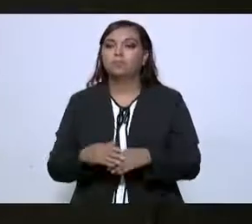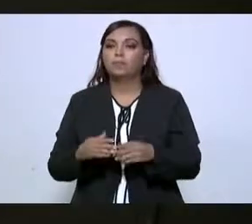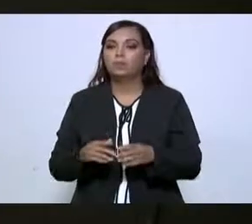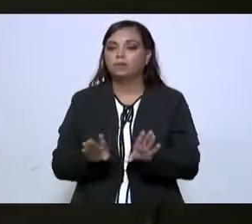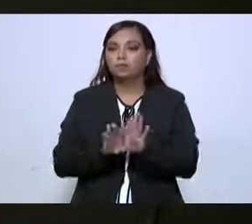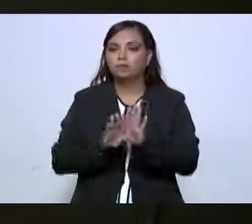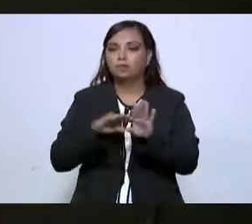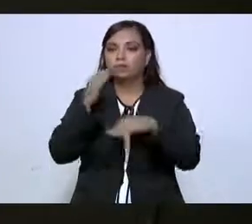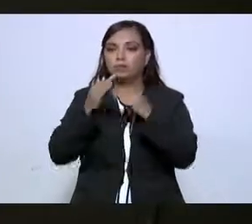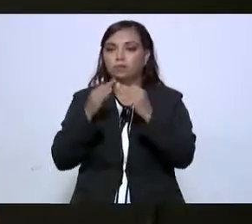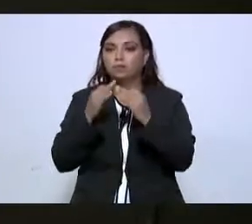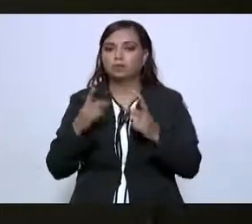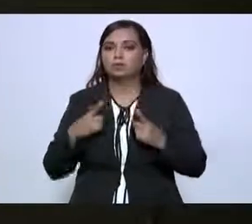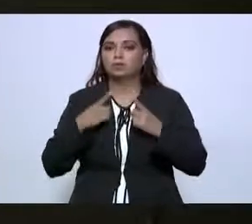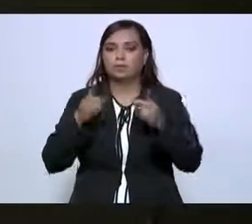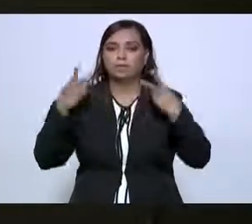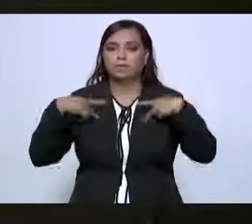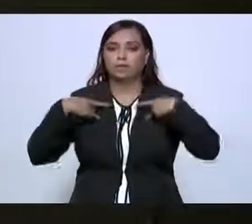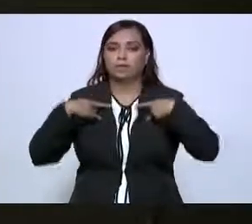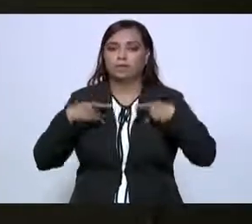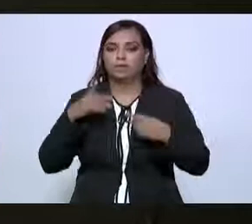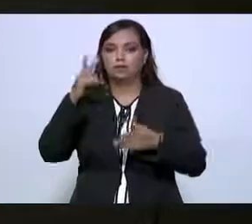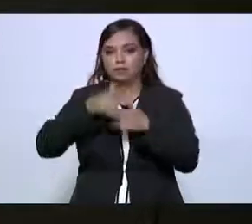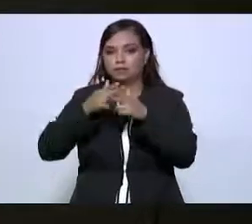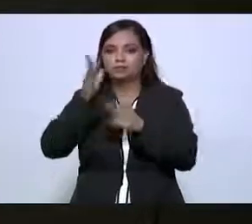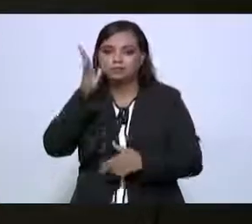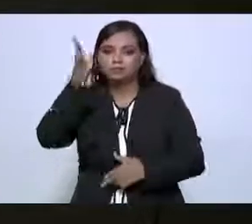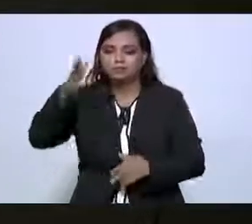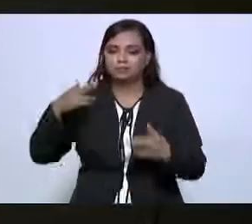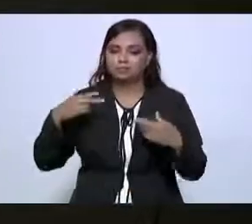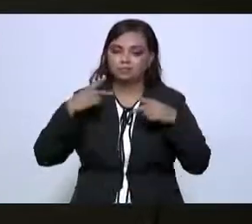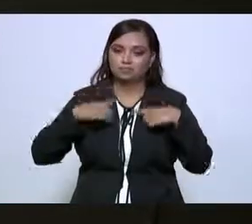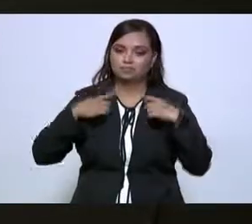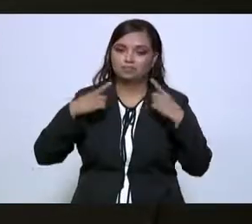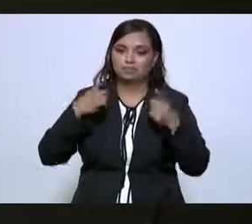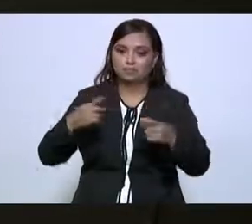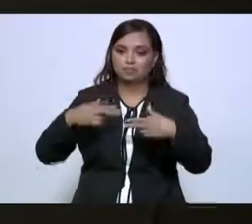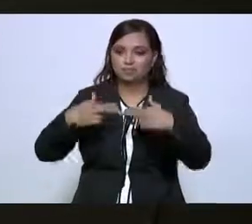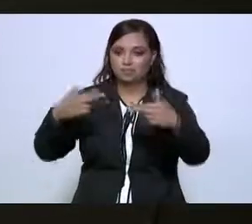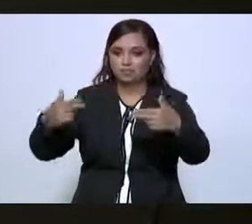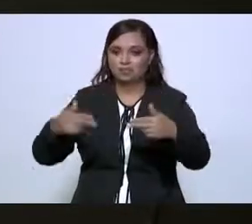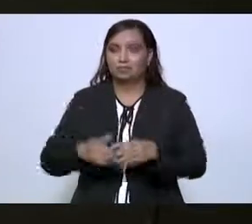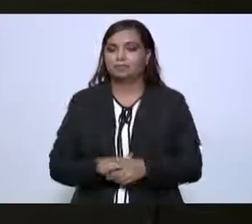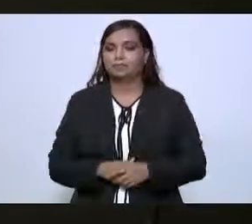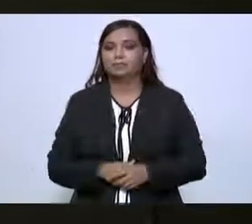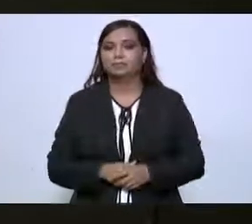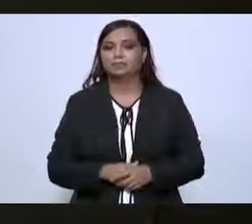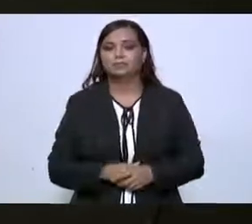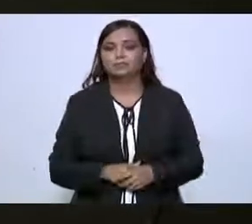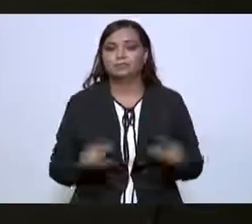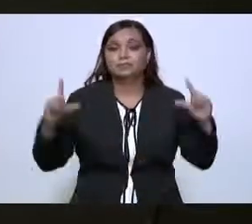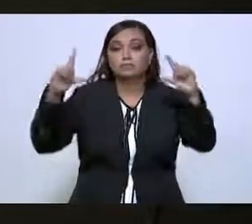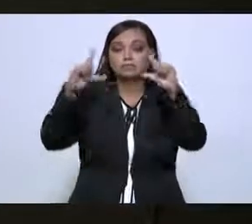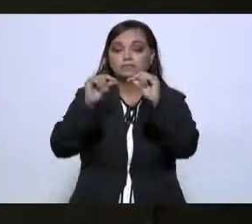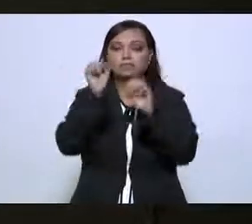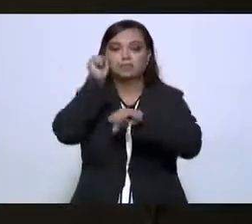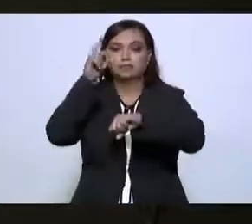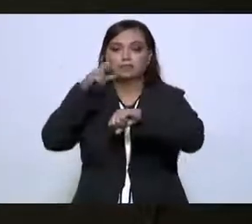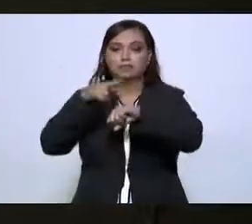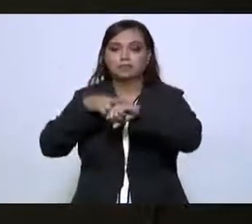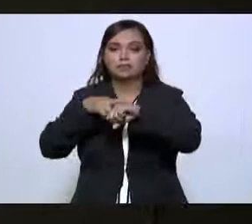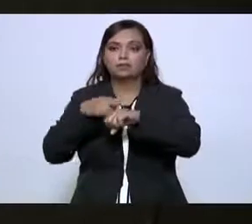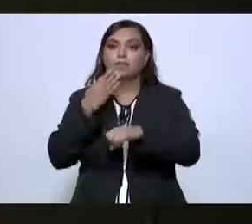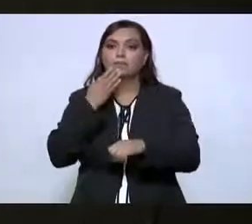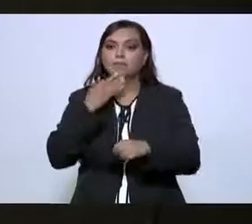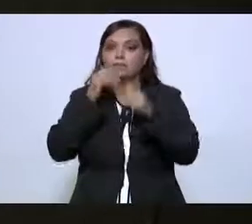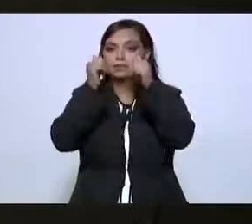patrimonio de sembradoras y sembradores hacia el futuro. Adelante. En resumen, la Secretaría de